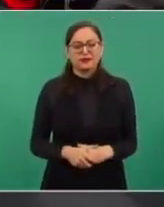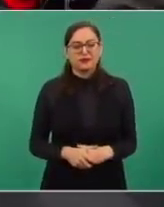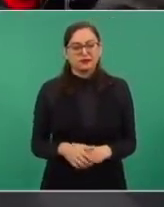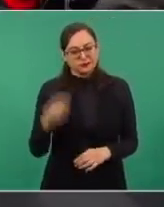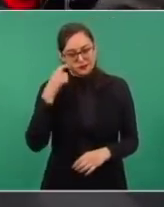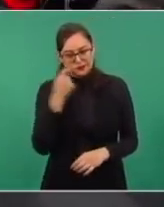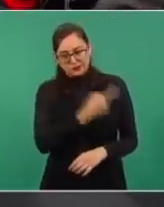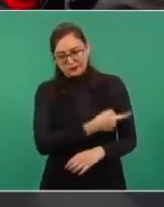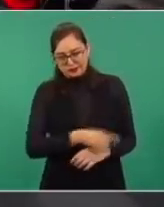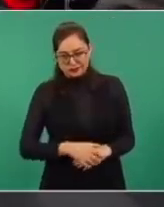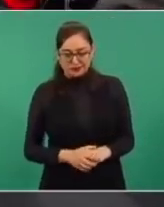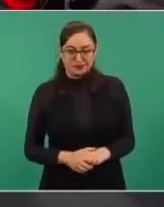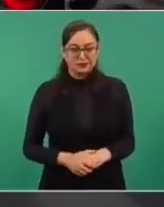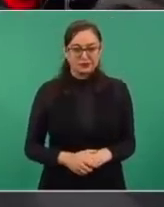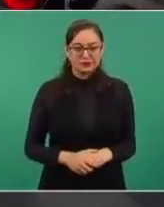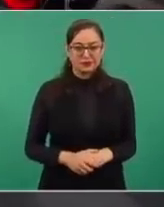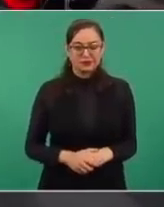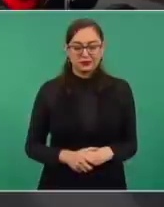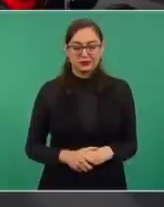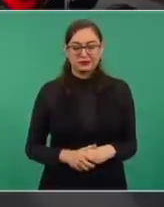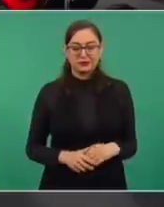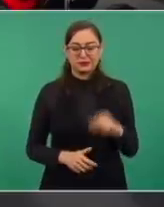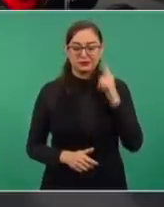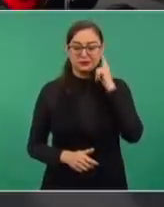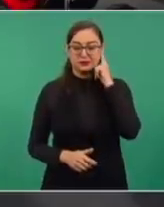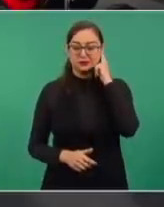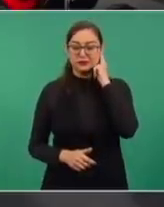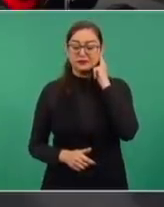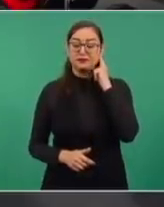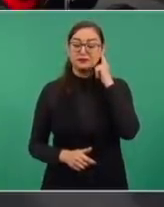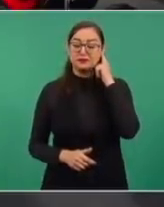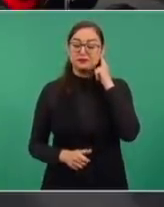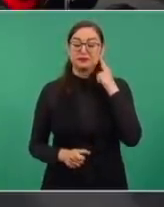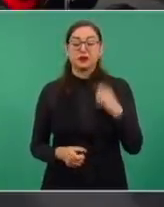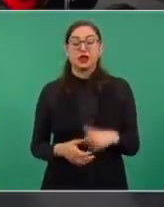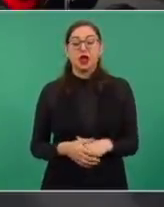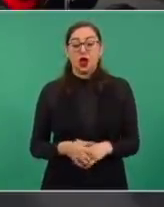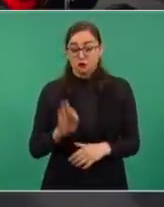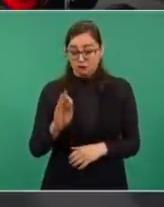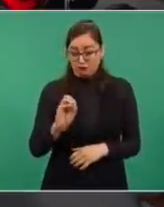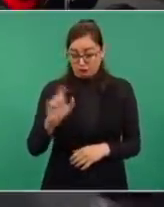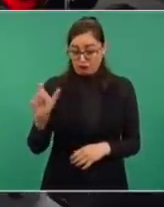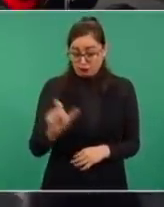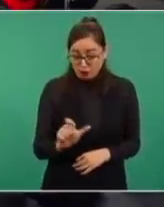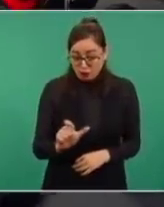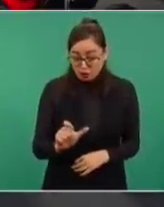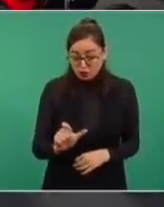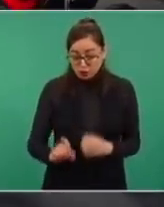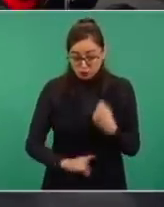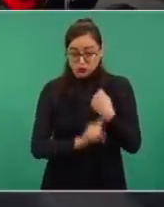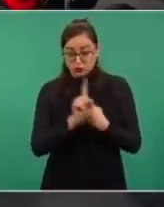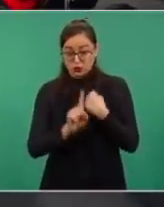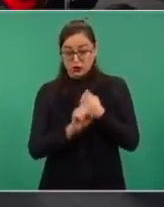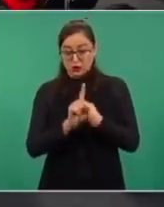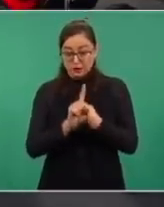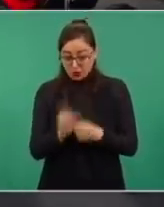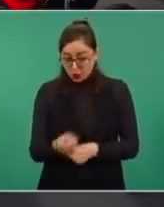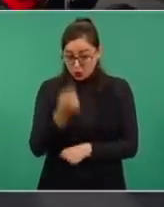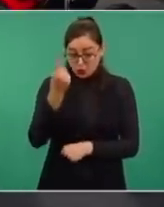pero eso no es por Fox, porque no es Fox nada más,